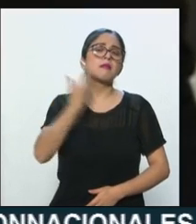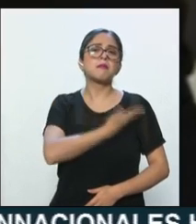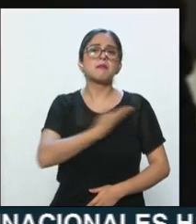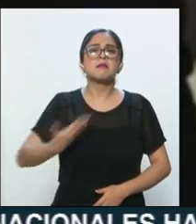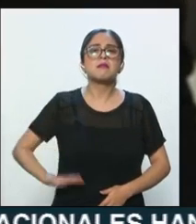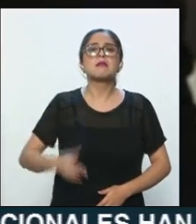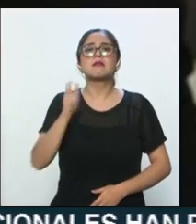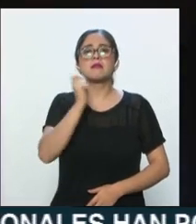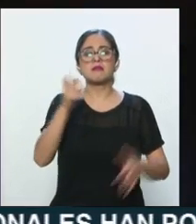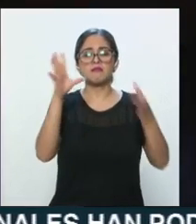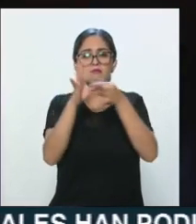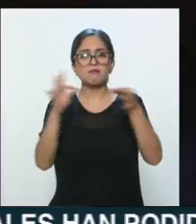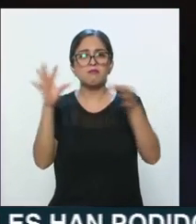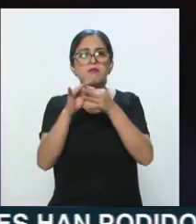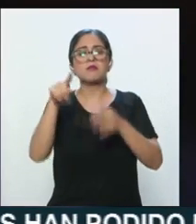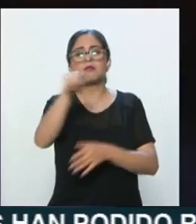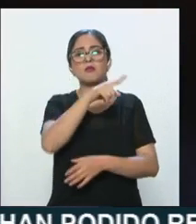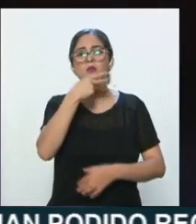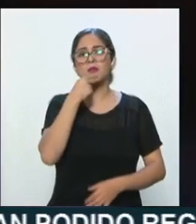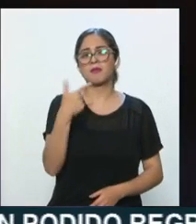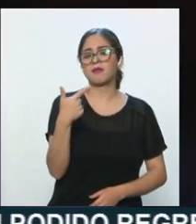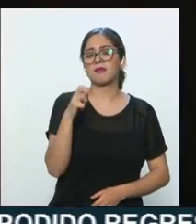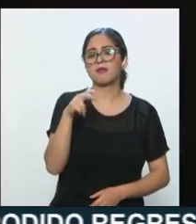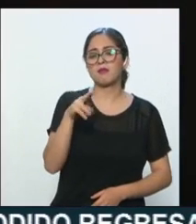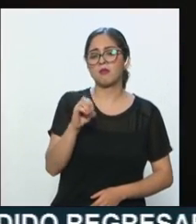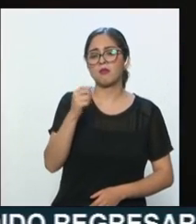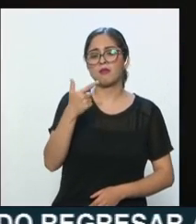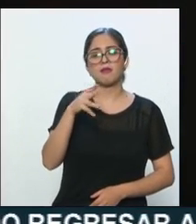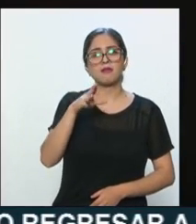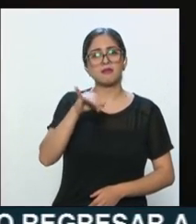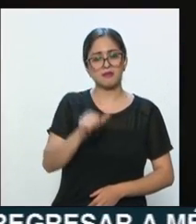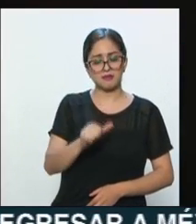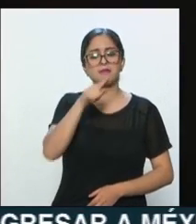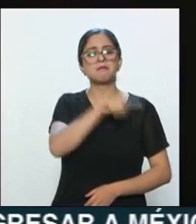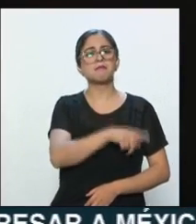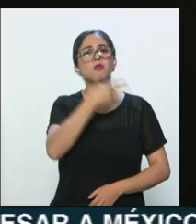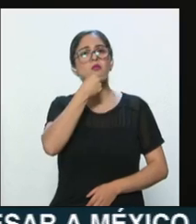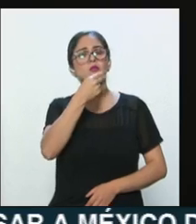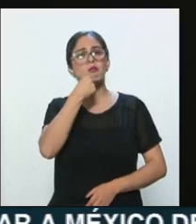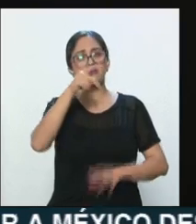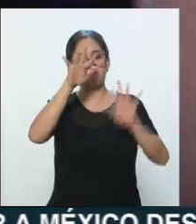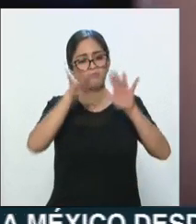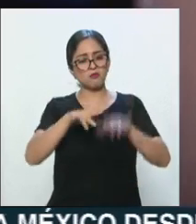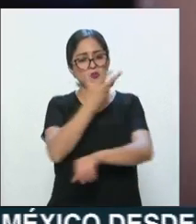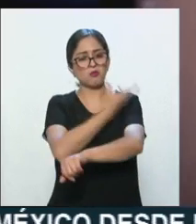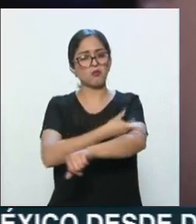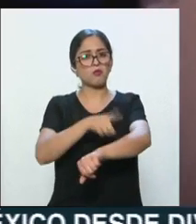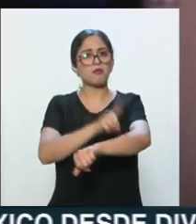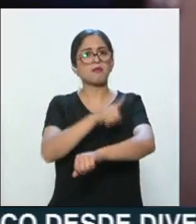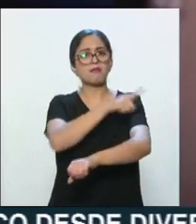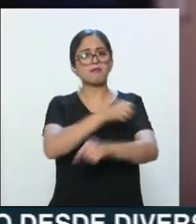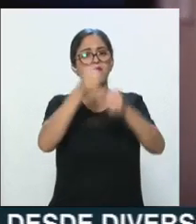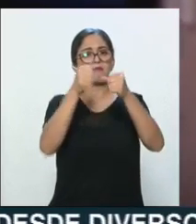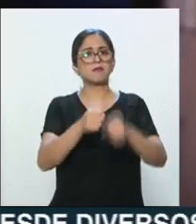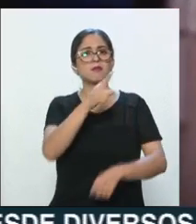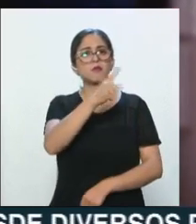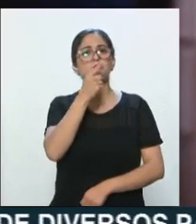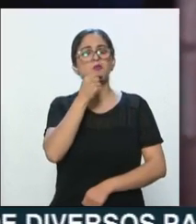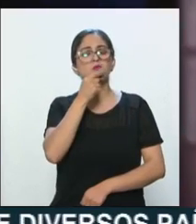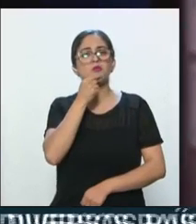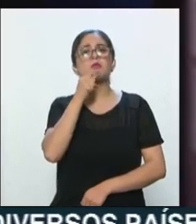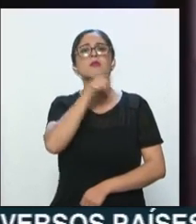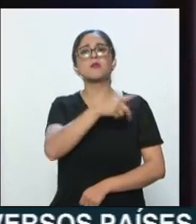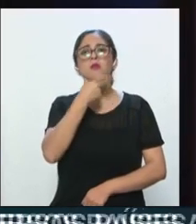sobre los movimientos supuestamente ilegales de Genaro García Luna. En una carta escrita por el coordinador de seguridad regional de la Policía Federal,